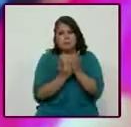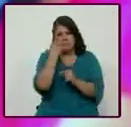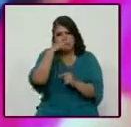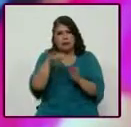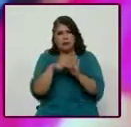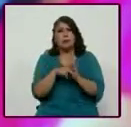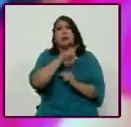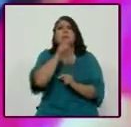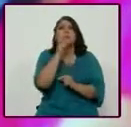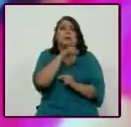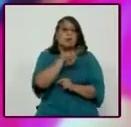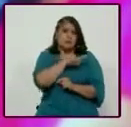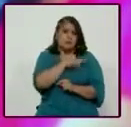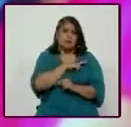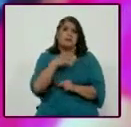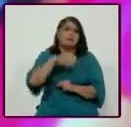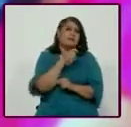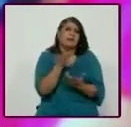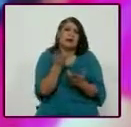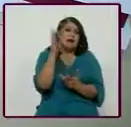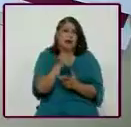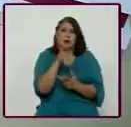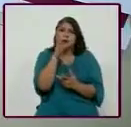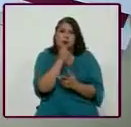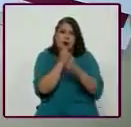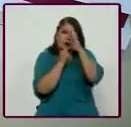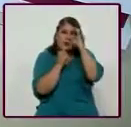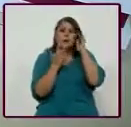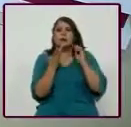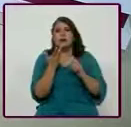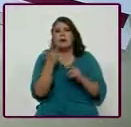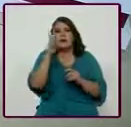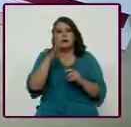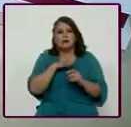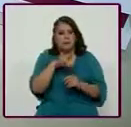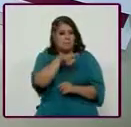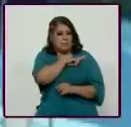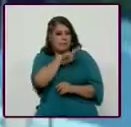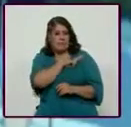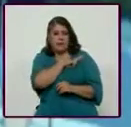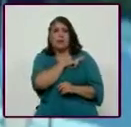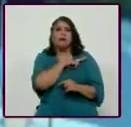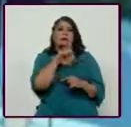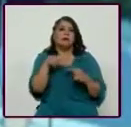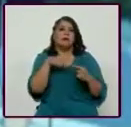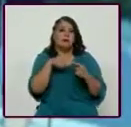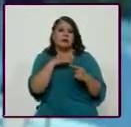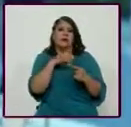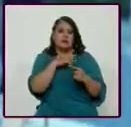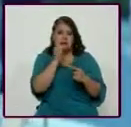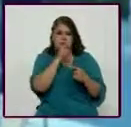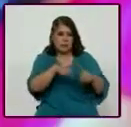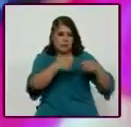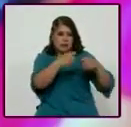sector privado. Creo que no podemos ya coincidir en que el sector privado tenga fundamentalmente una